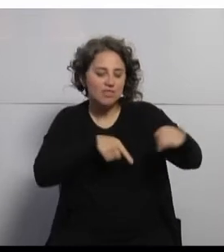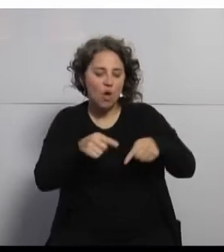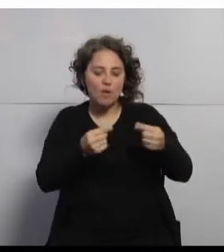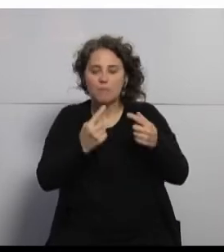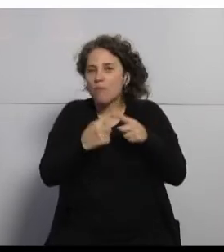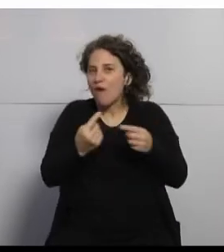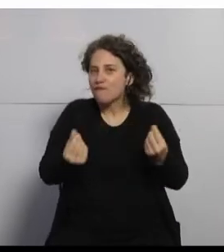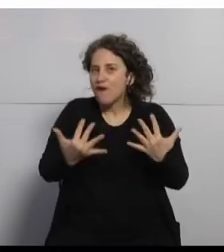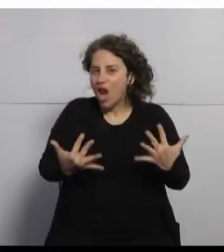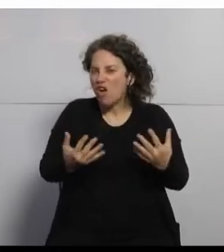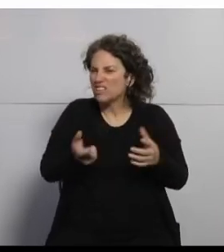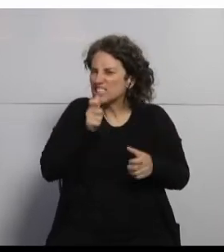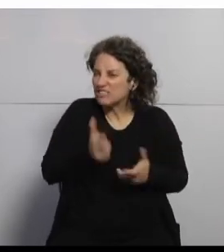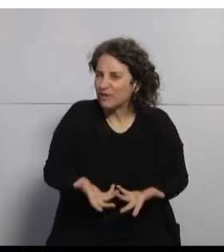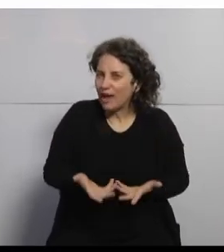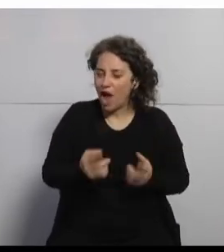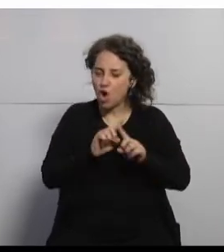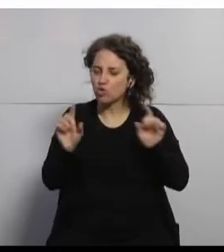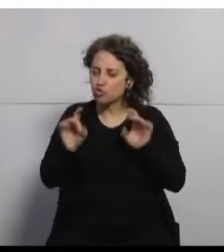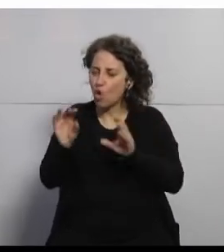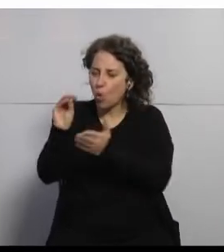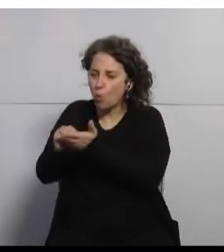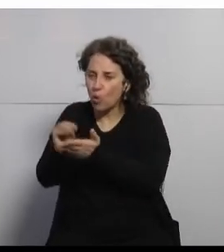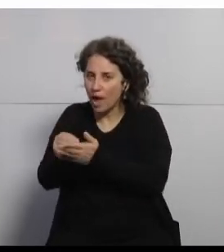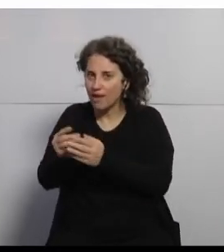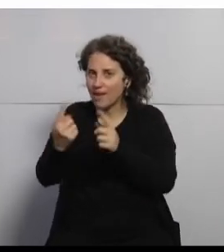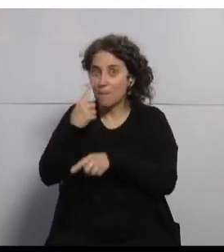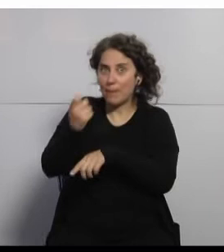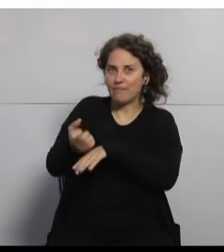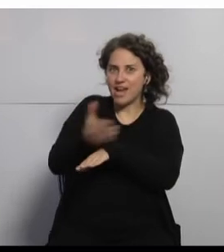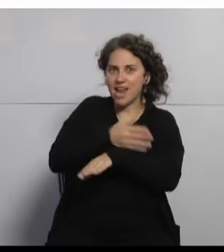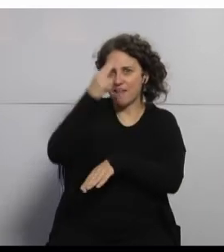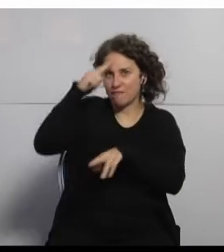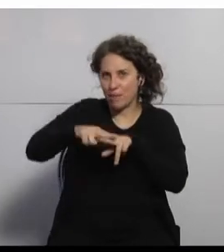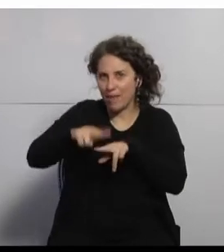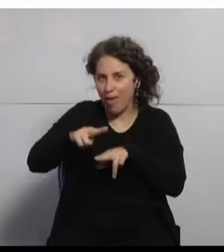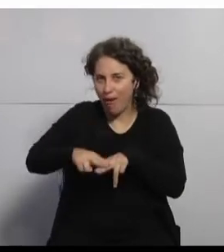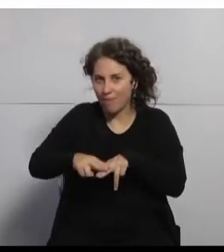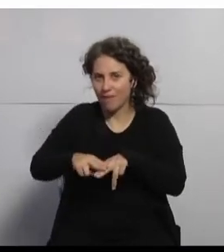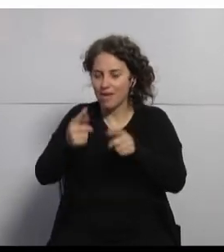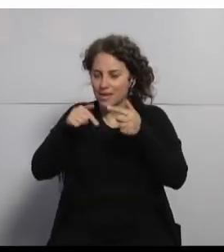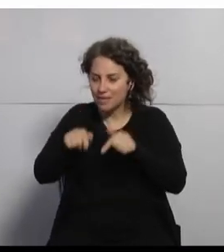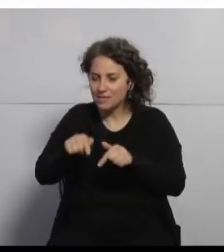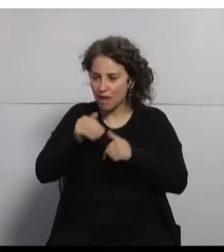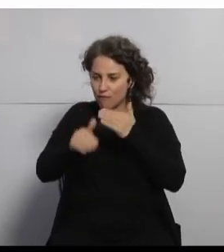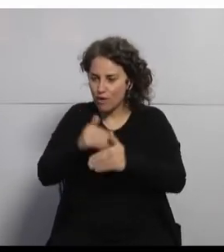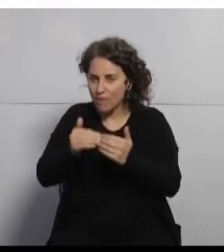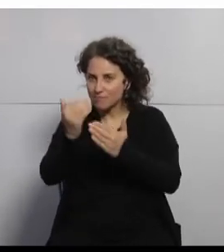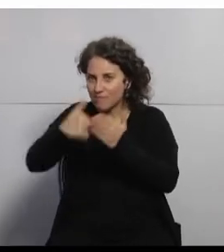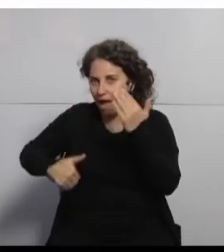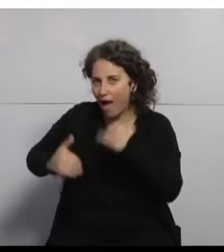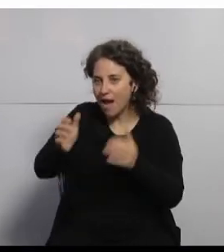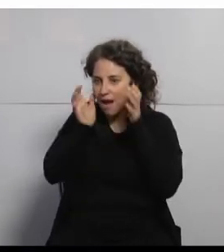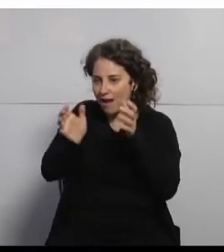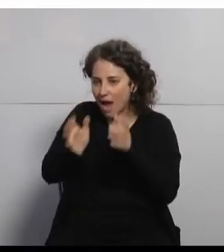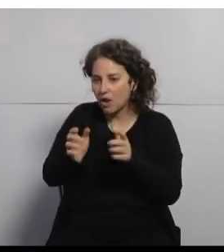valor. Es decir, no es solamente curarlo, sino evitar que se enferme y en ese proceso mitigar riesgos o eventos